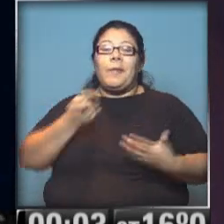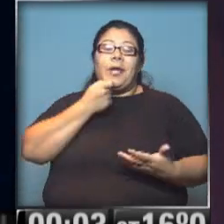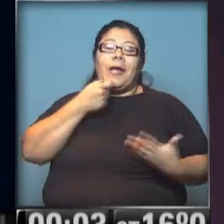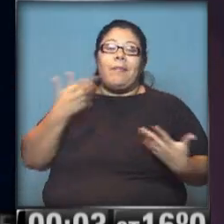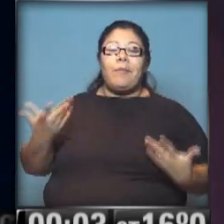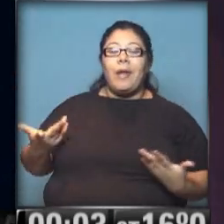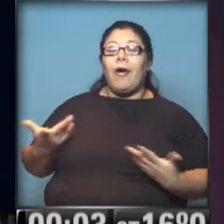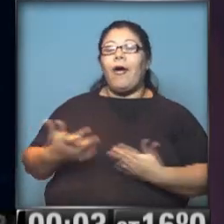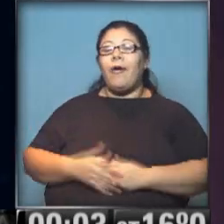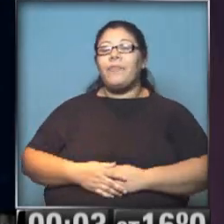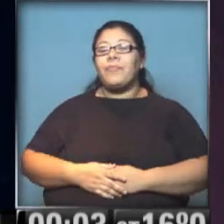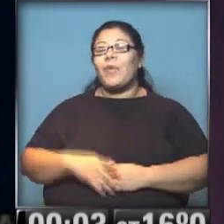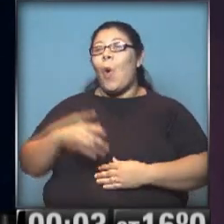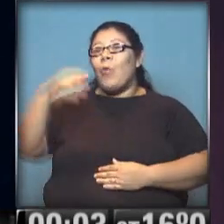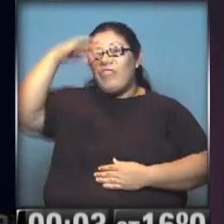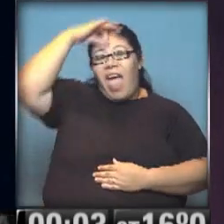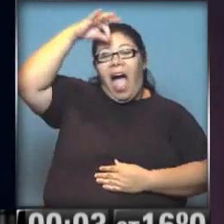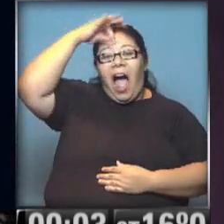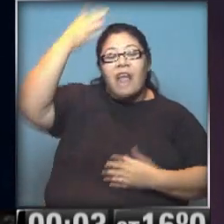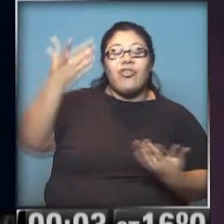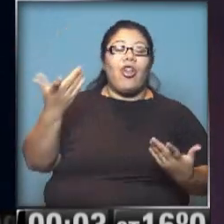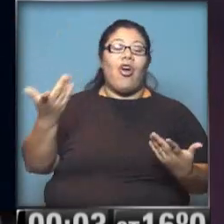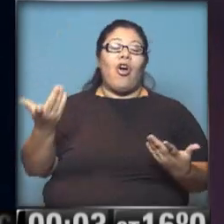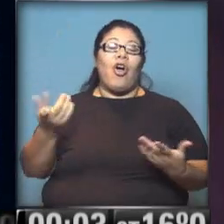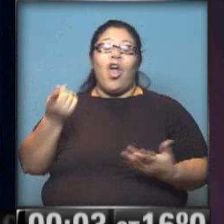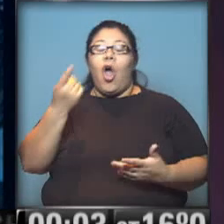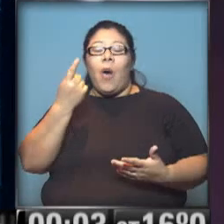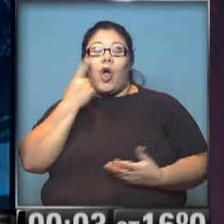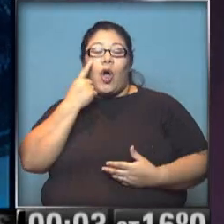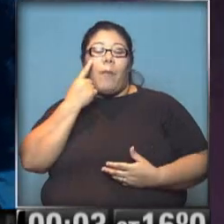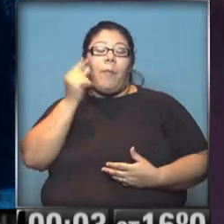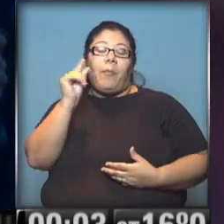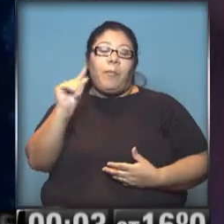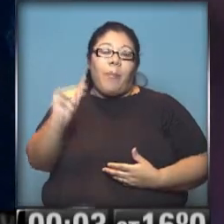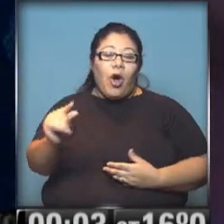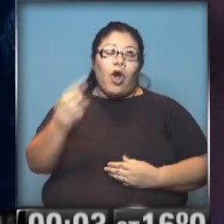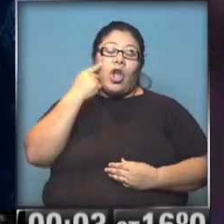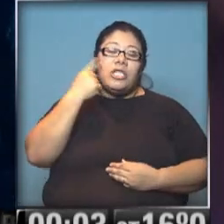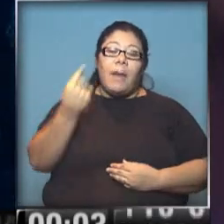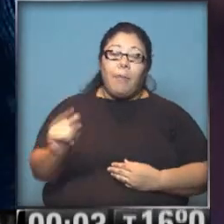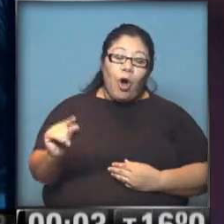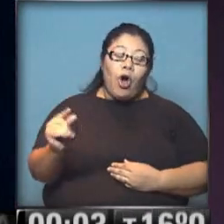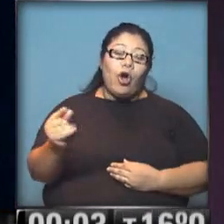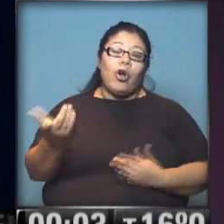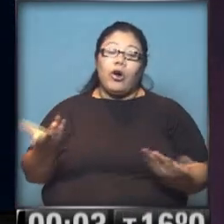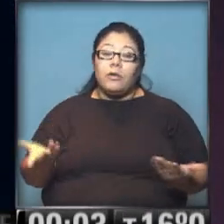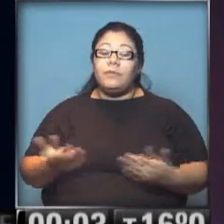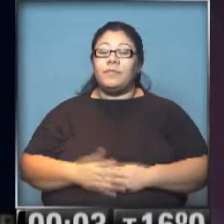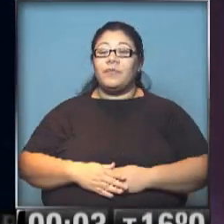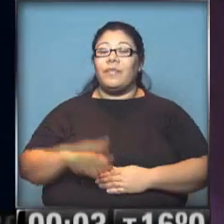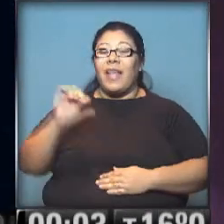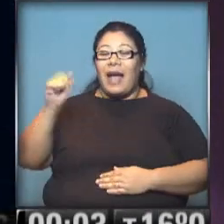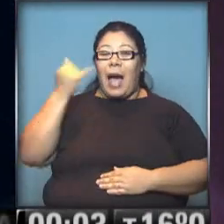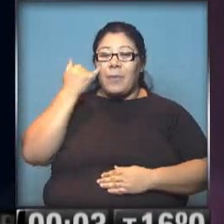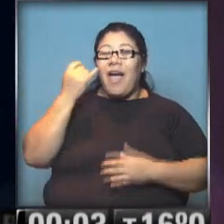venga de la mano de una pequeña obra de teatro que no tenga un gran despliegue porque imagino que de momento será una sola cámara. Ahí llegué a mirarla a Gaby. Claro, tiene